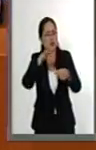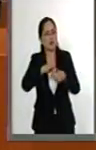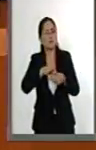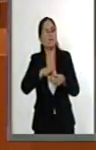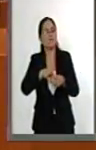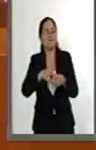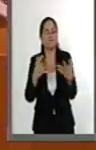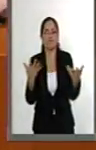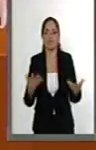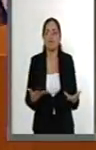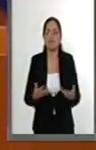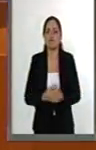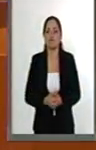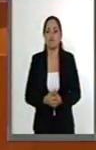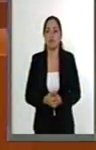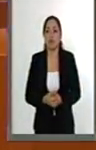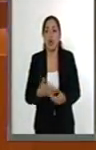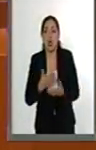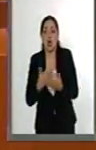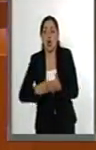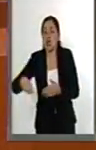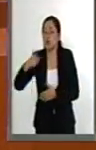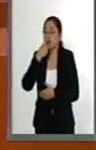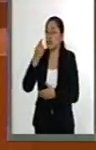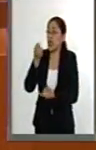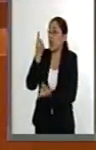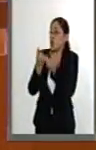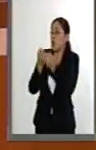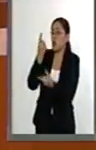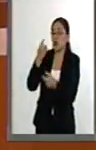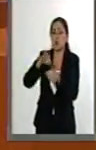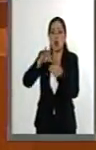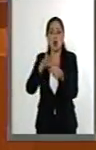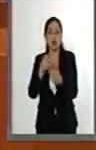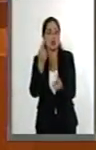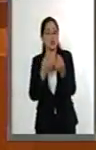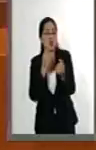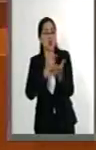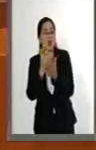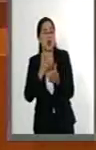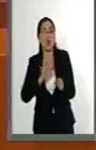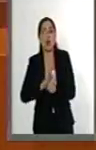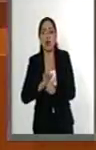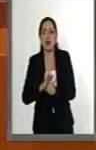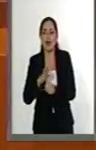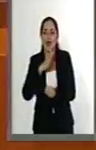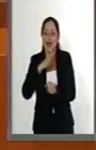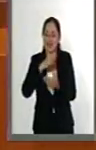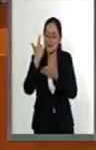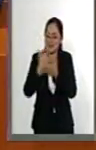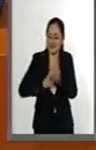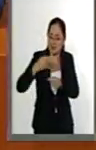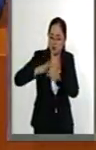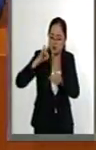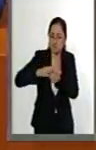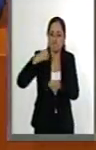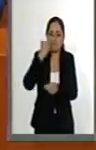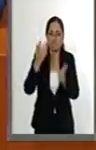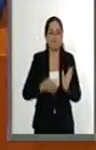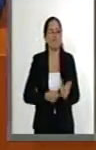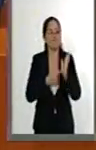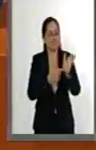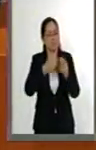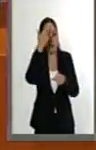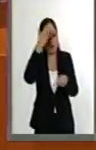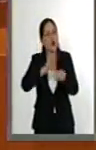No podemos decir que fueron votos de algunos cuantos, porque aquí tengo la votación y quiero hacer un poco de